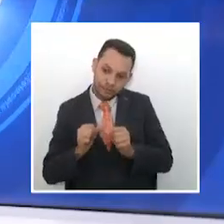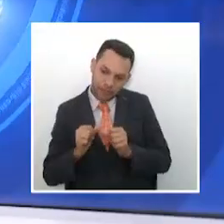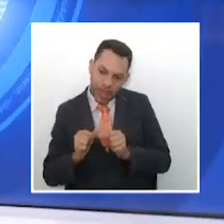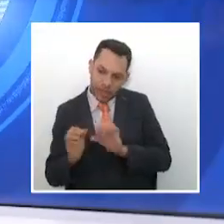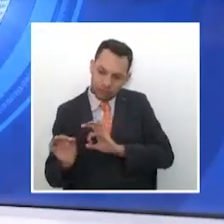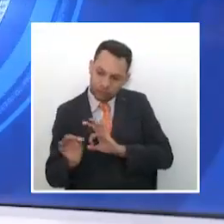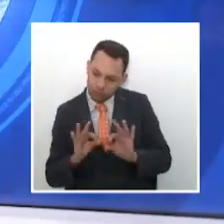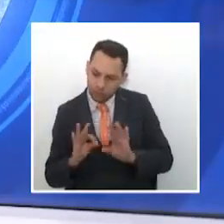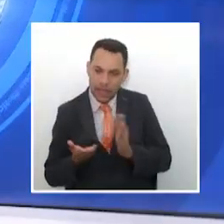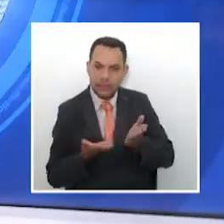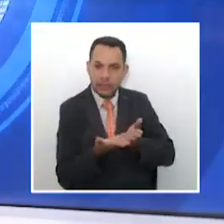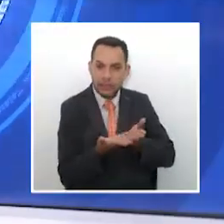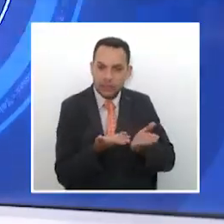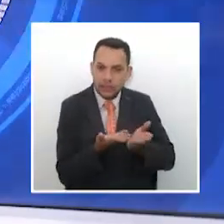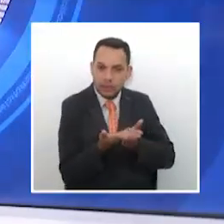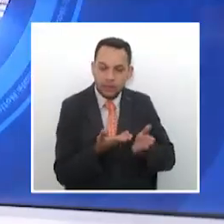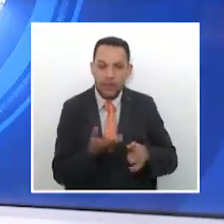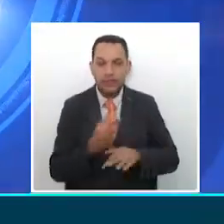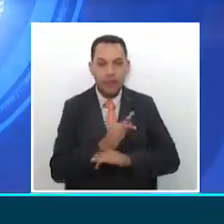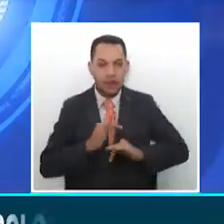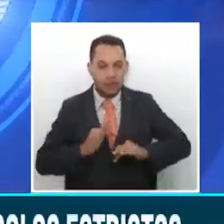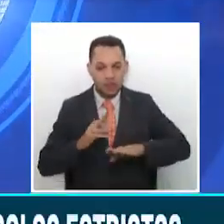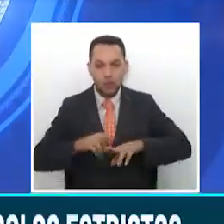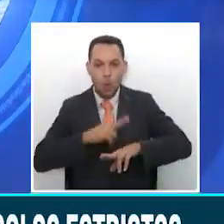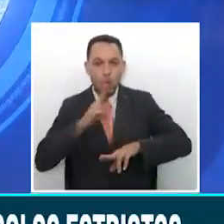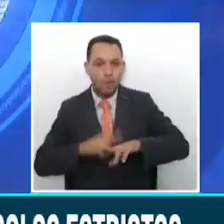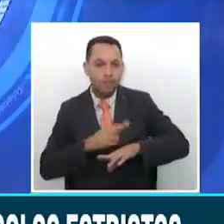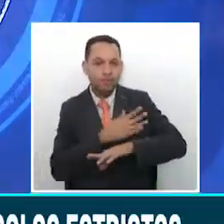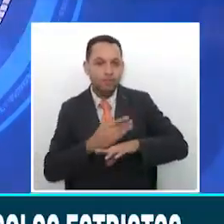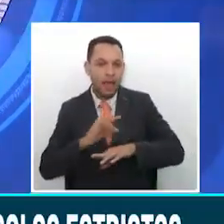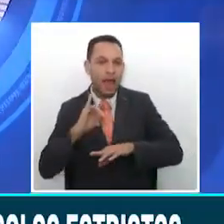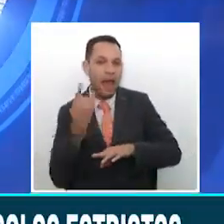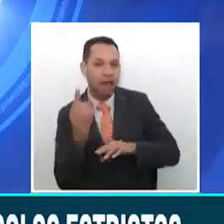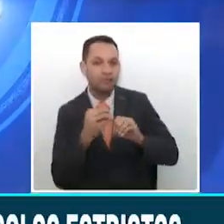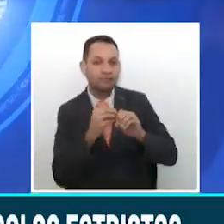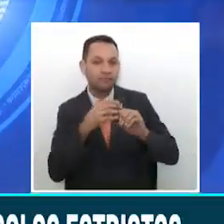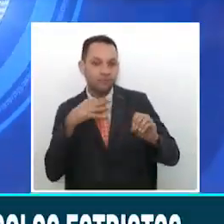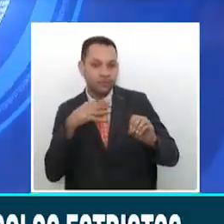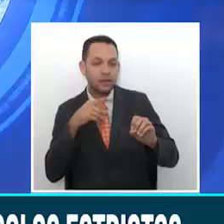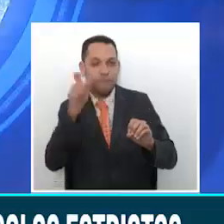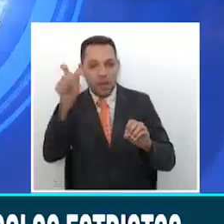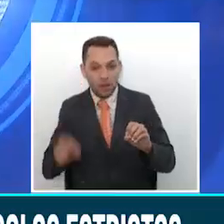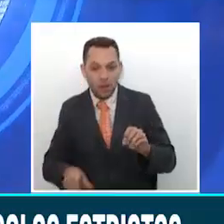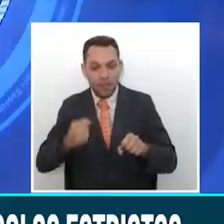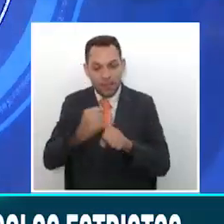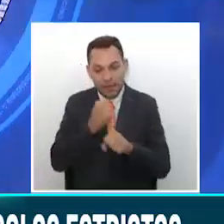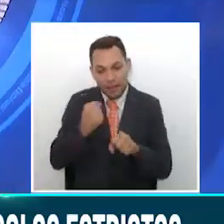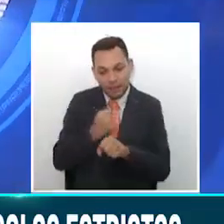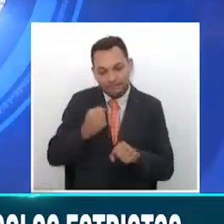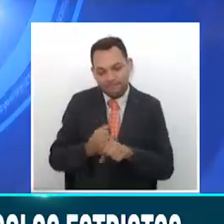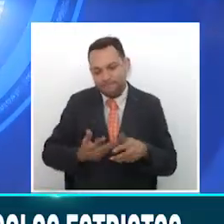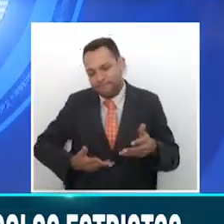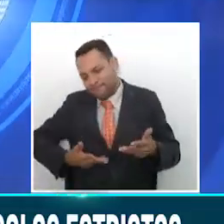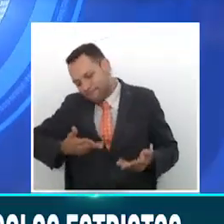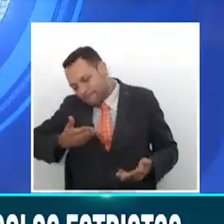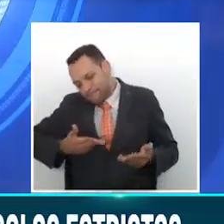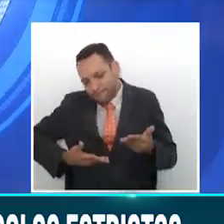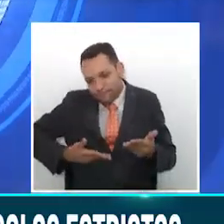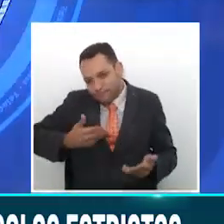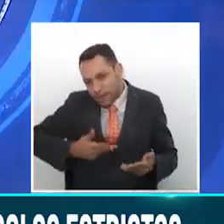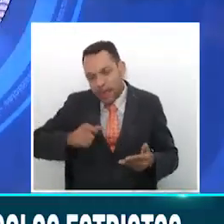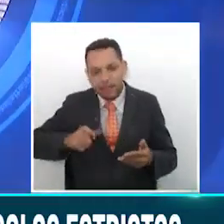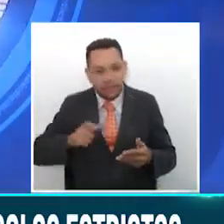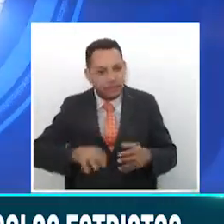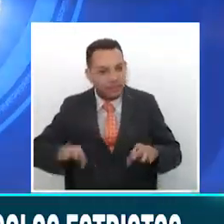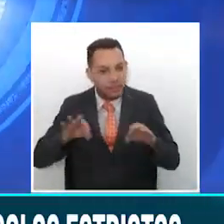servicios abiertos para tratamientos convencionales dado los posibles riesgos de contagio de los trabajadores del sector de la salud sin protección personal